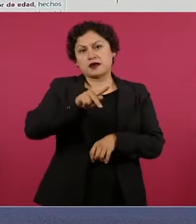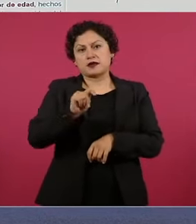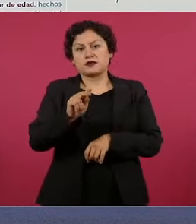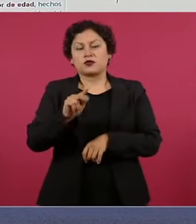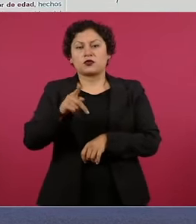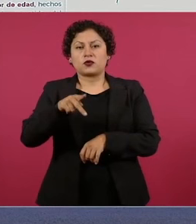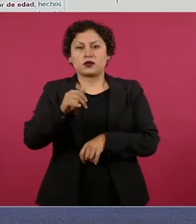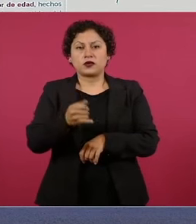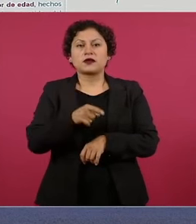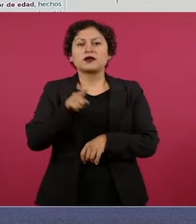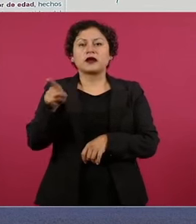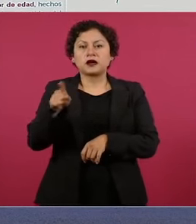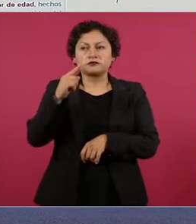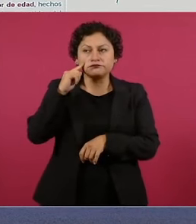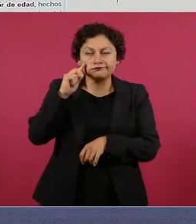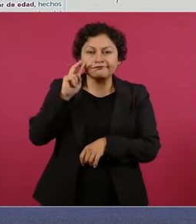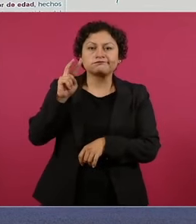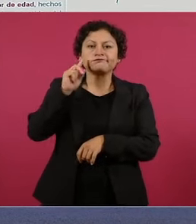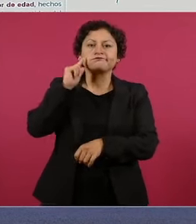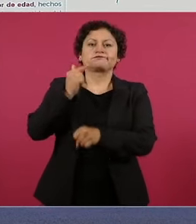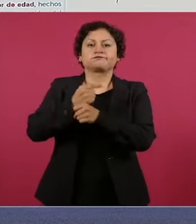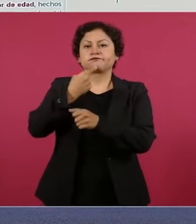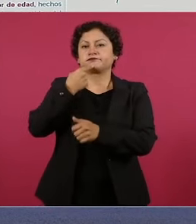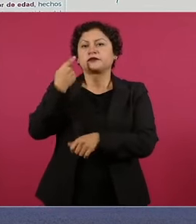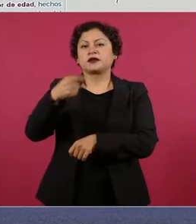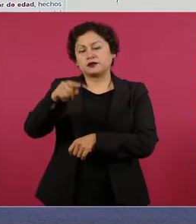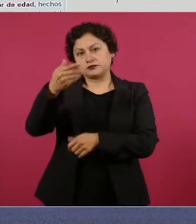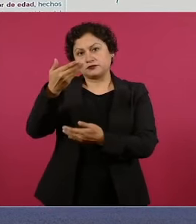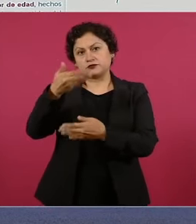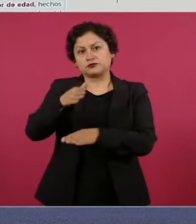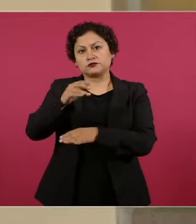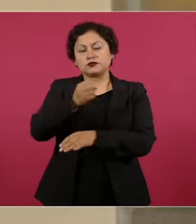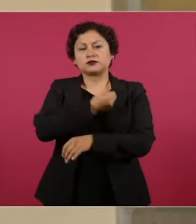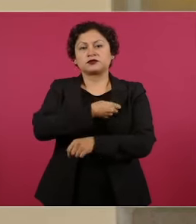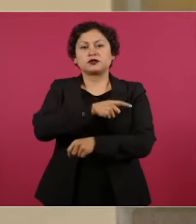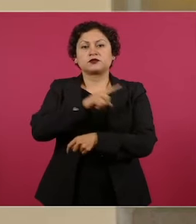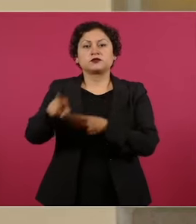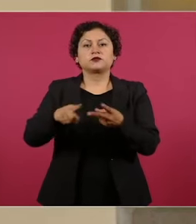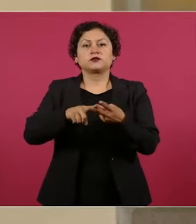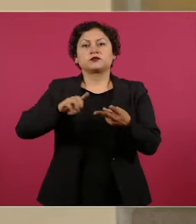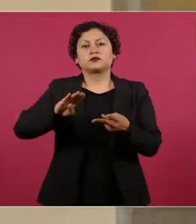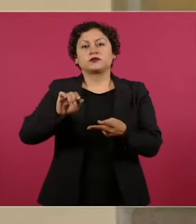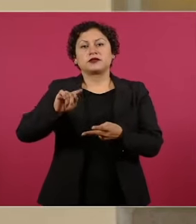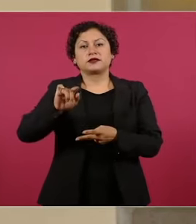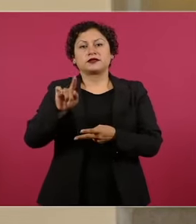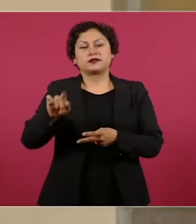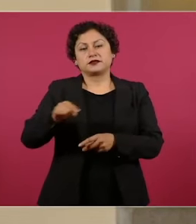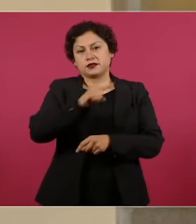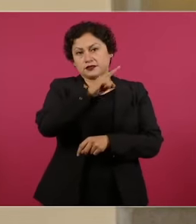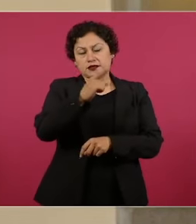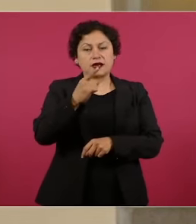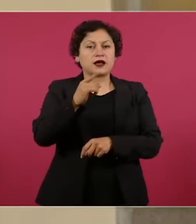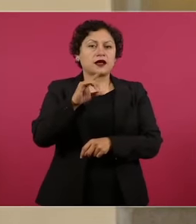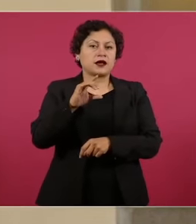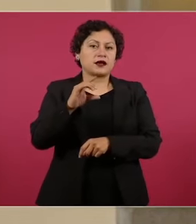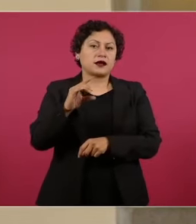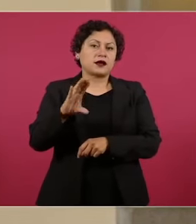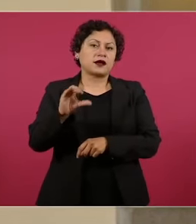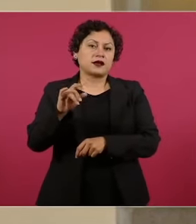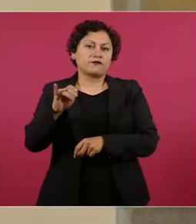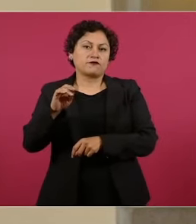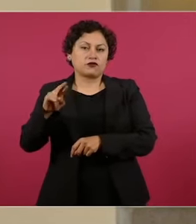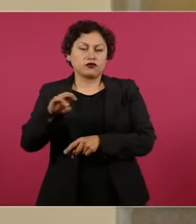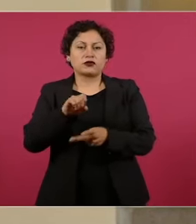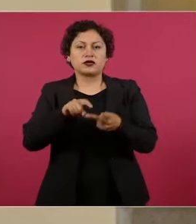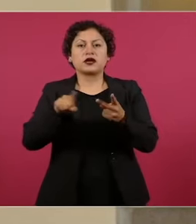delictuosa y contra la salud, Baltasar, requerido por una corte de California por abuso sexual en contra de una